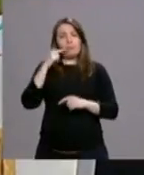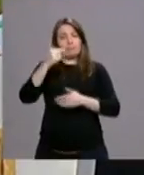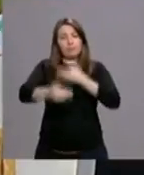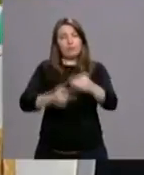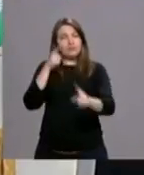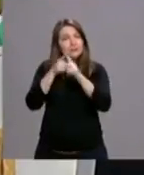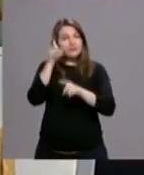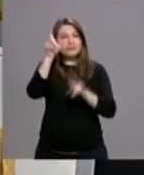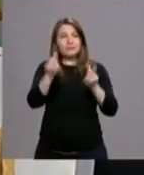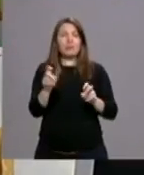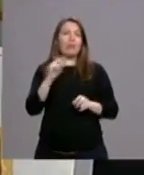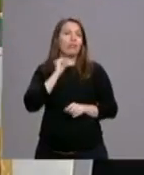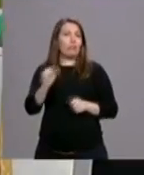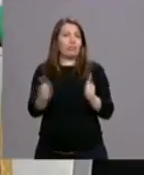dependencia y con el final de la vida.